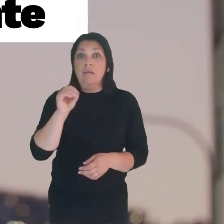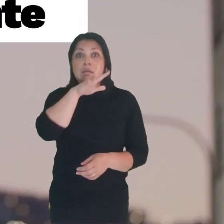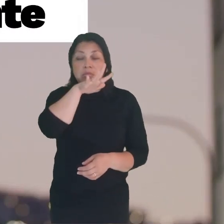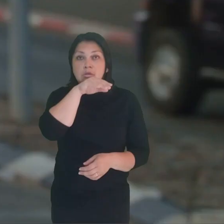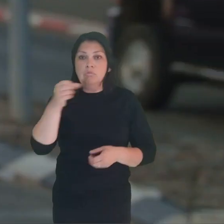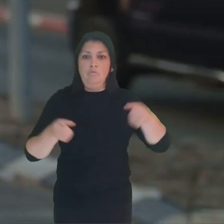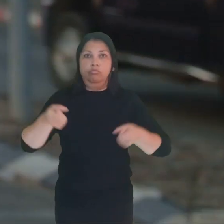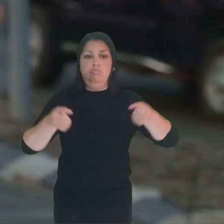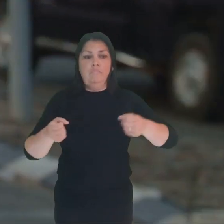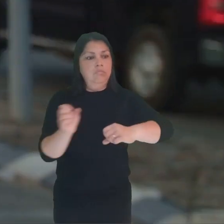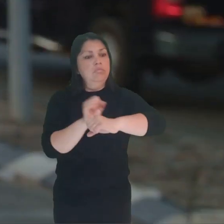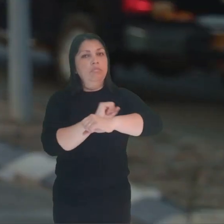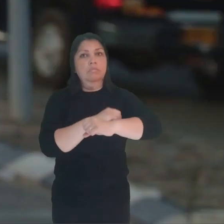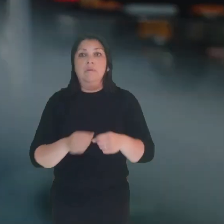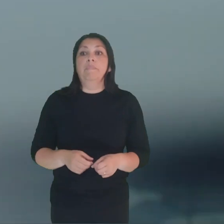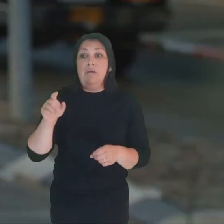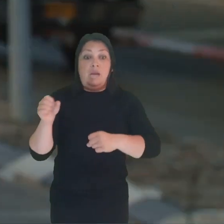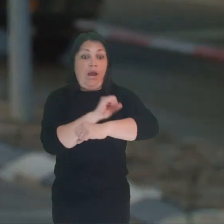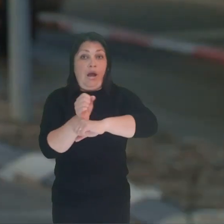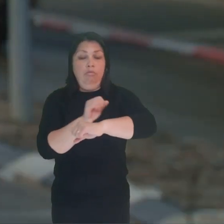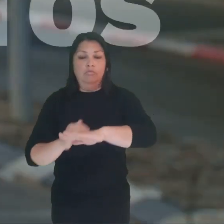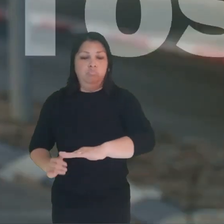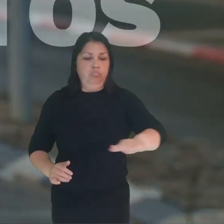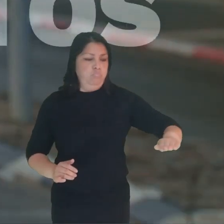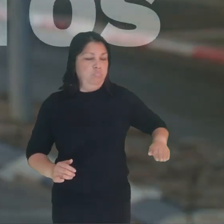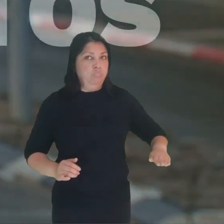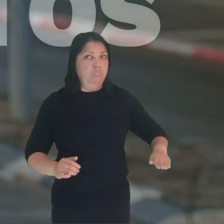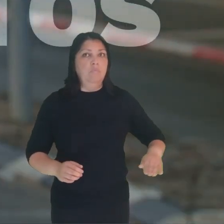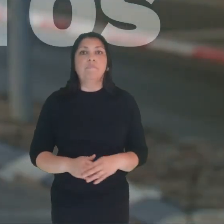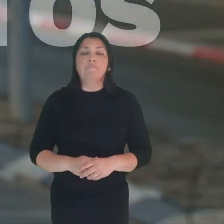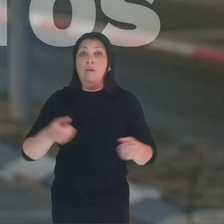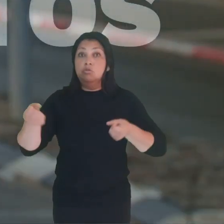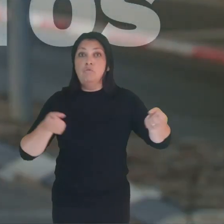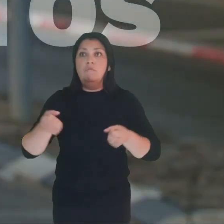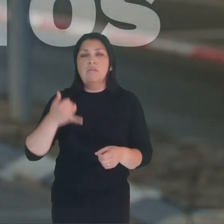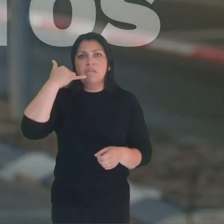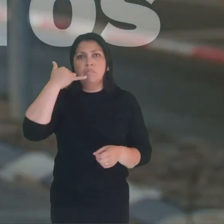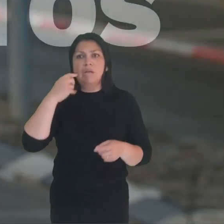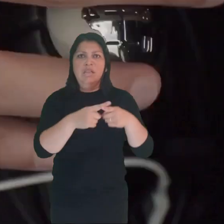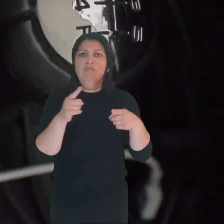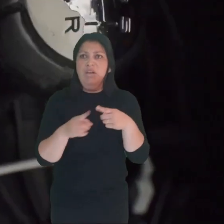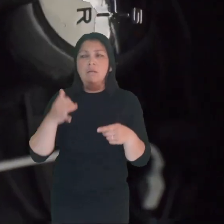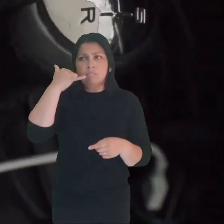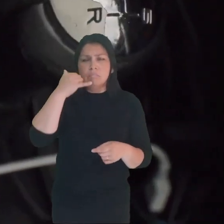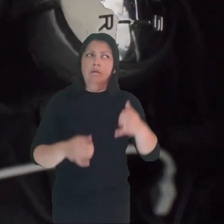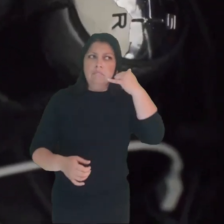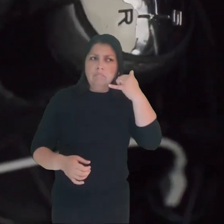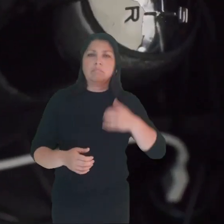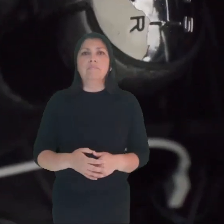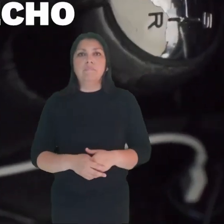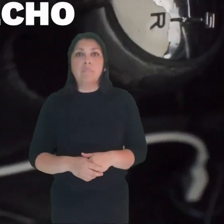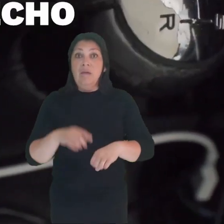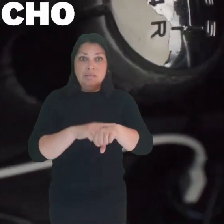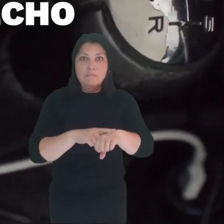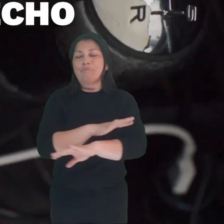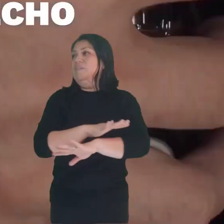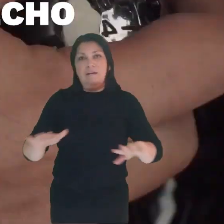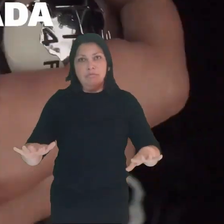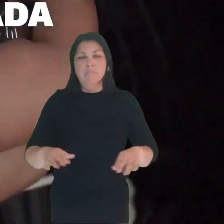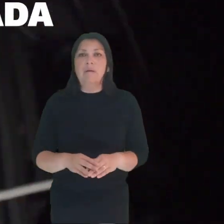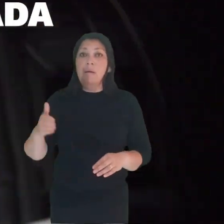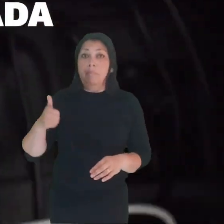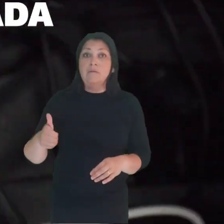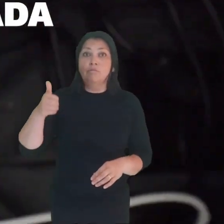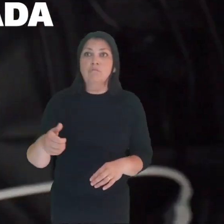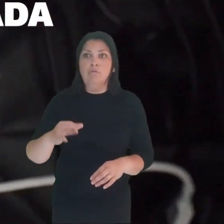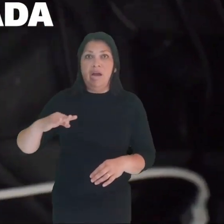bastante. Después de conducir durante los supuestos 30 minutos de duración del trayecto, el conductor detuvo el coche en un tramo estrecho,